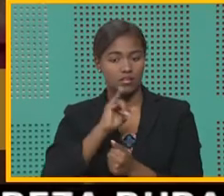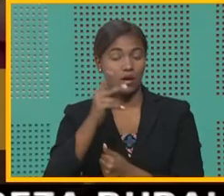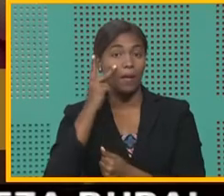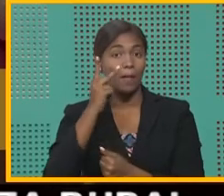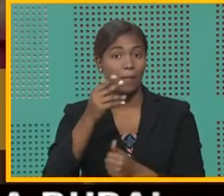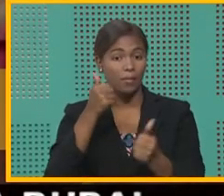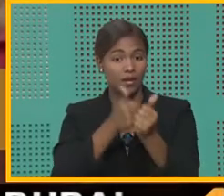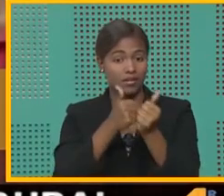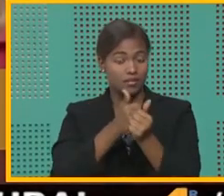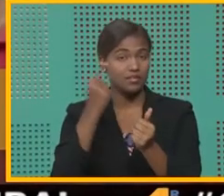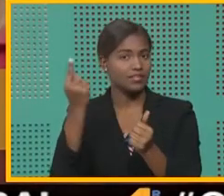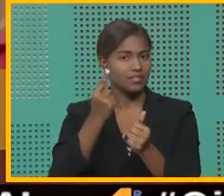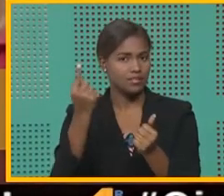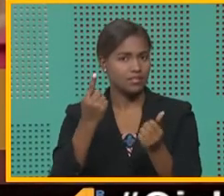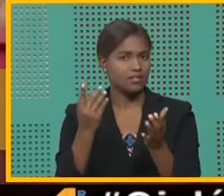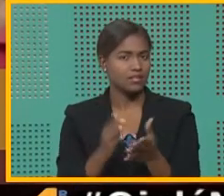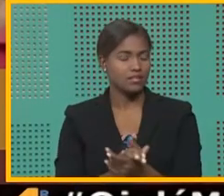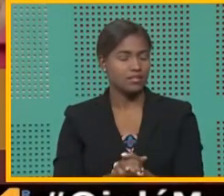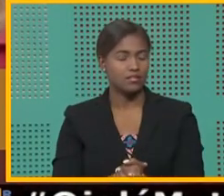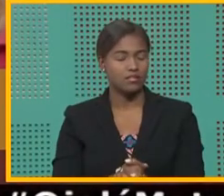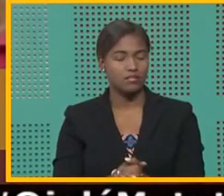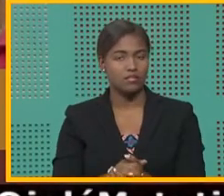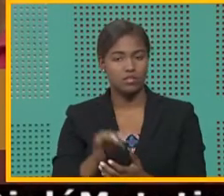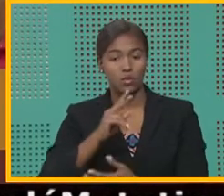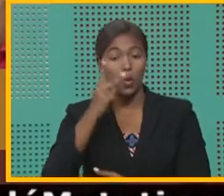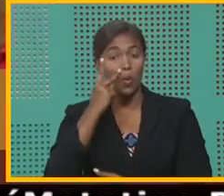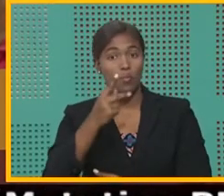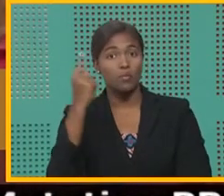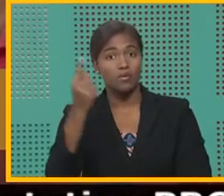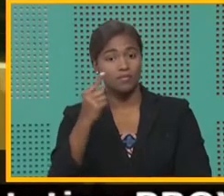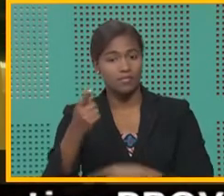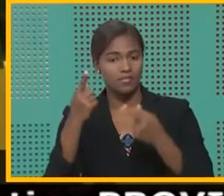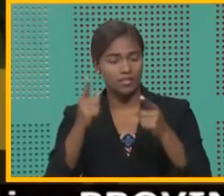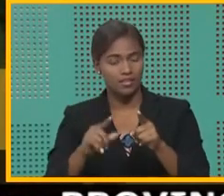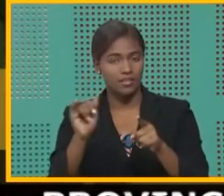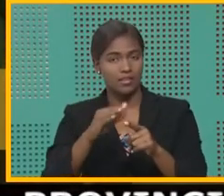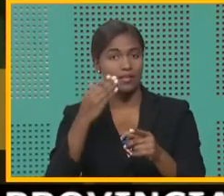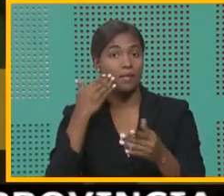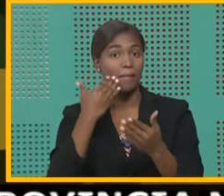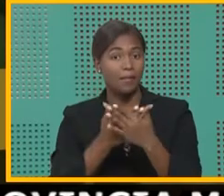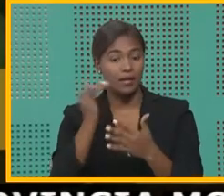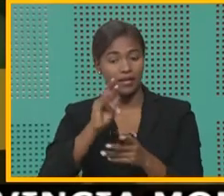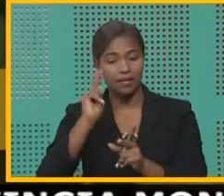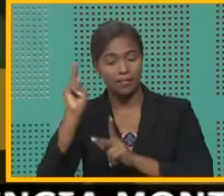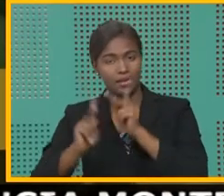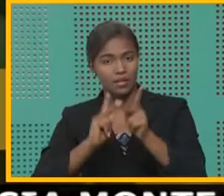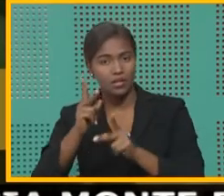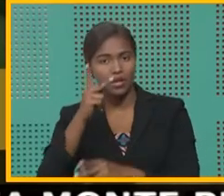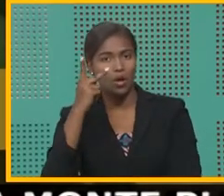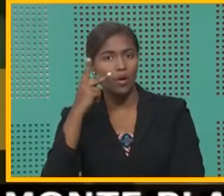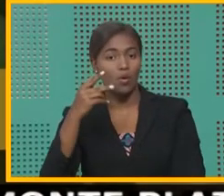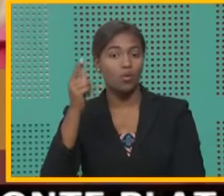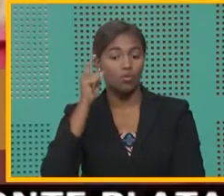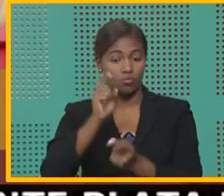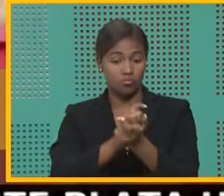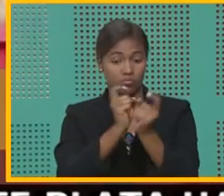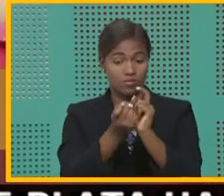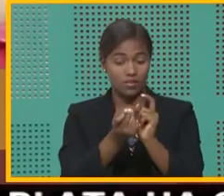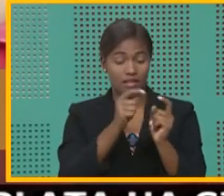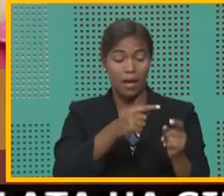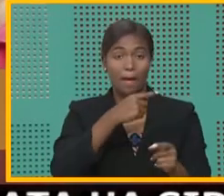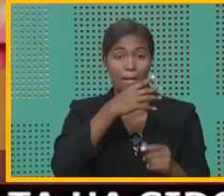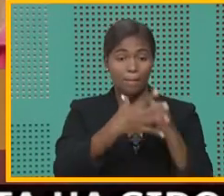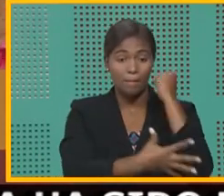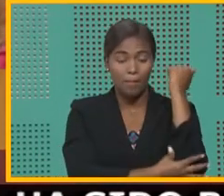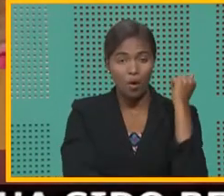arriéndose. Sí, estamos pasando imágenes justamente de esa visita. bueno. Y la gente, tú pasas de pobre a